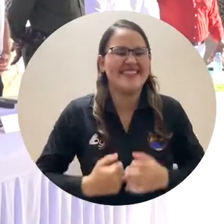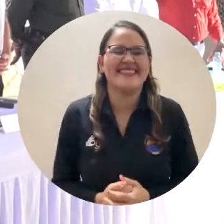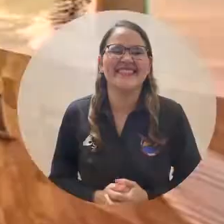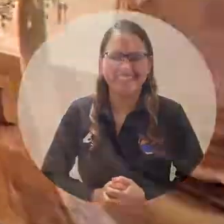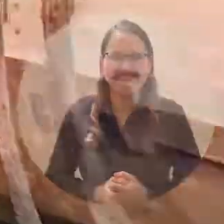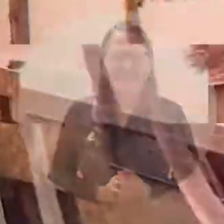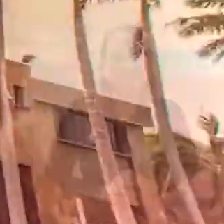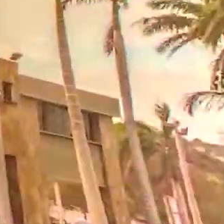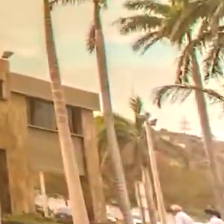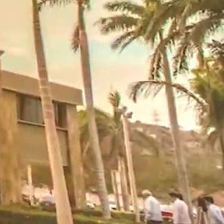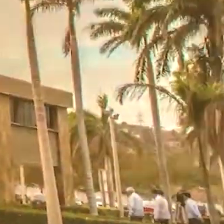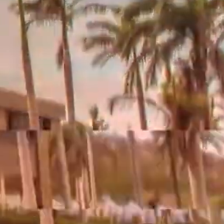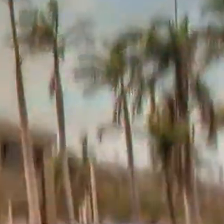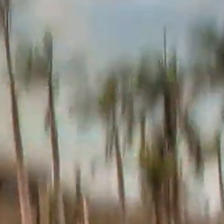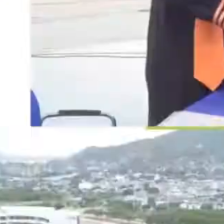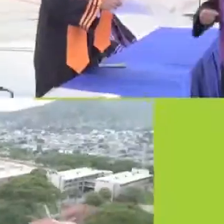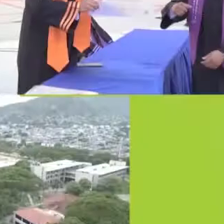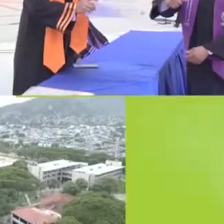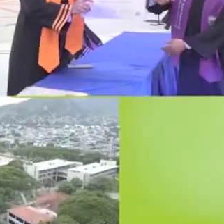Alma Mater.